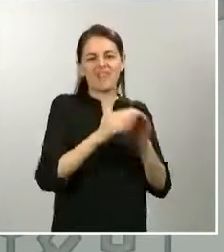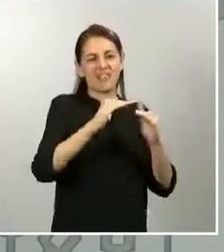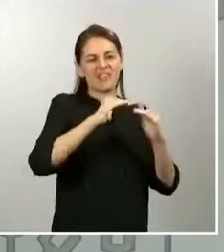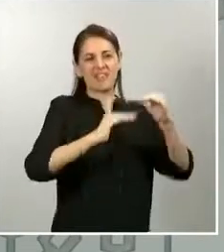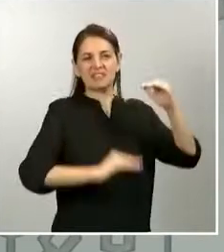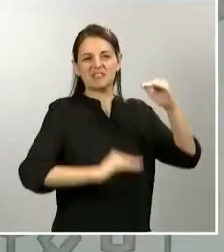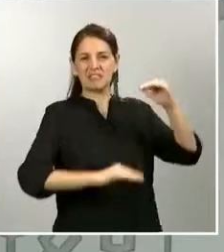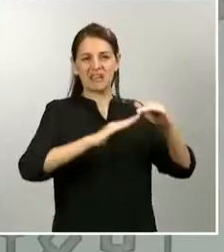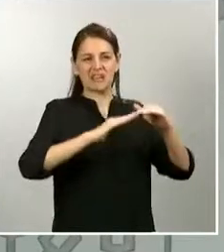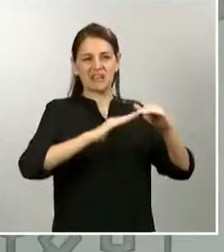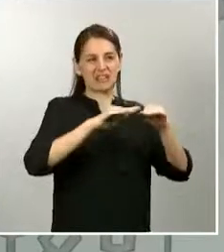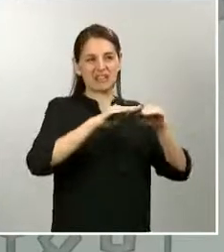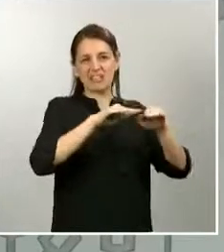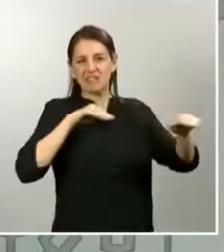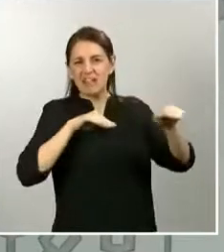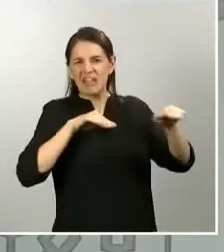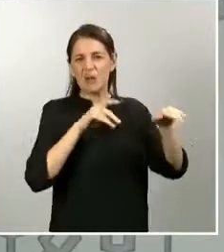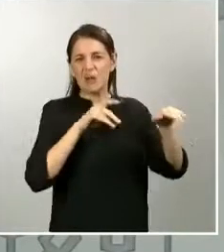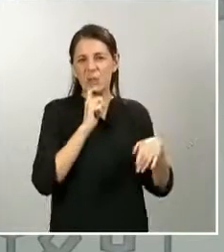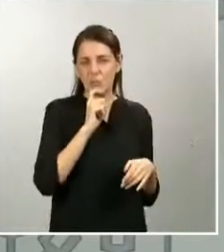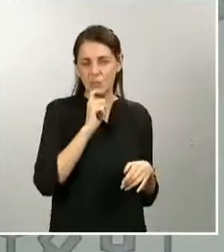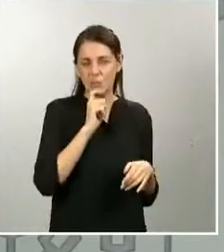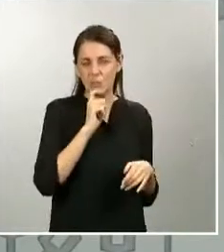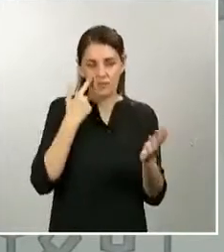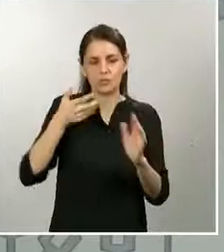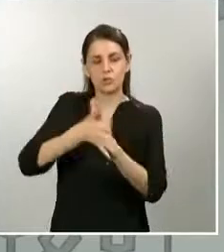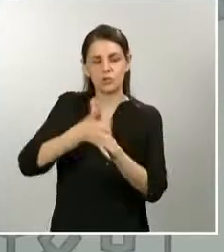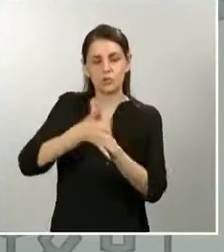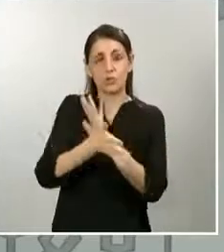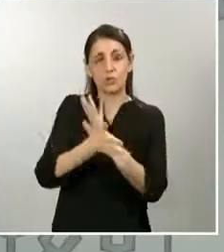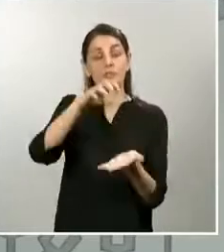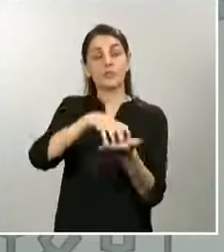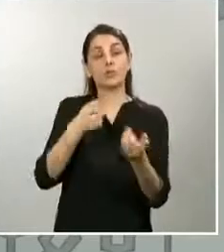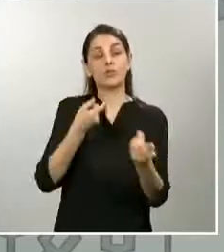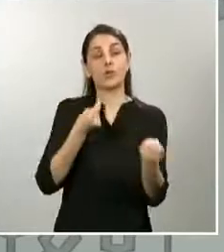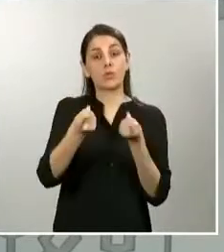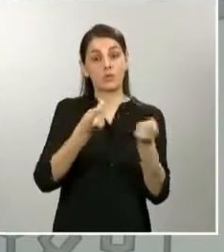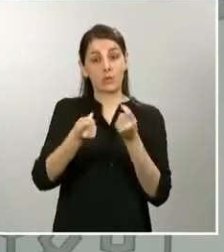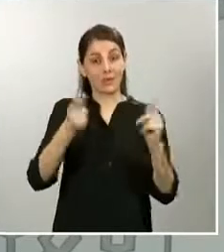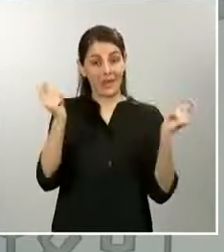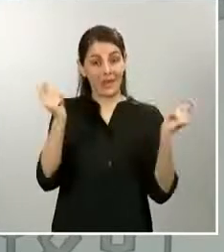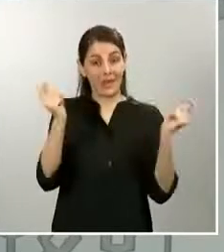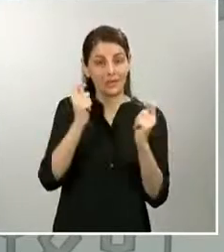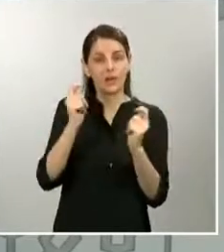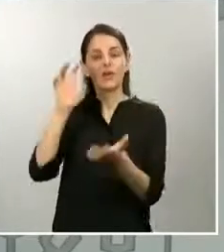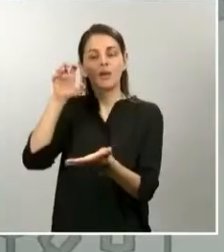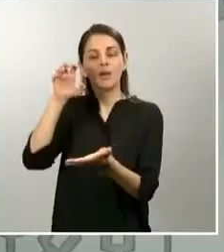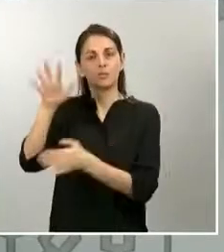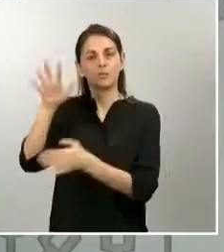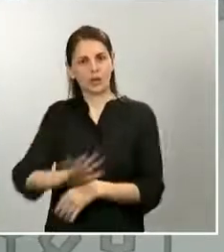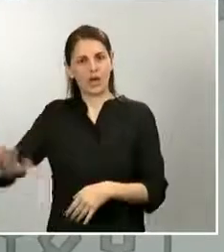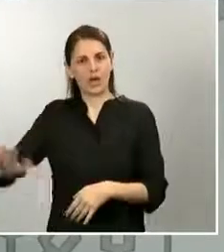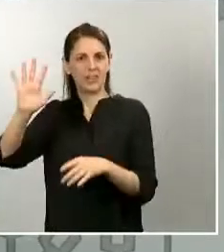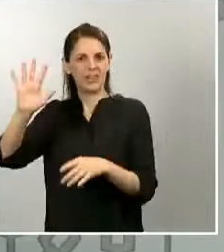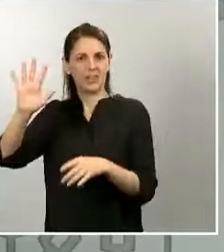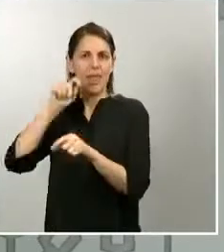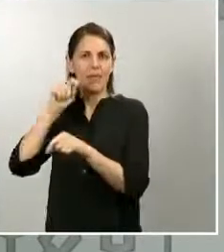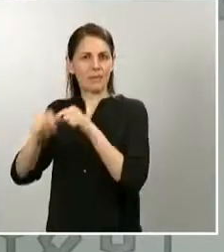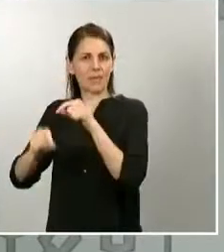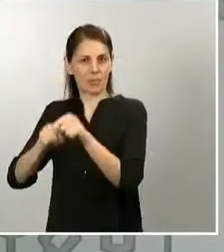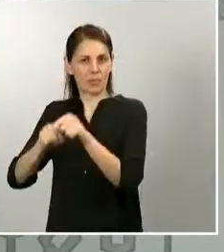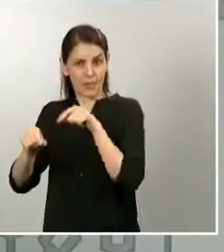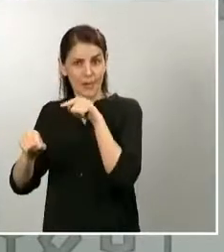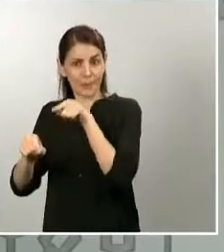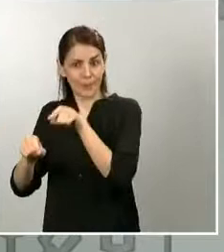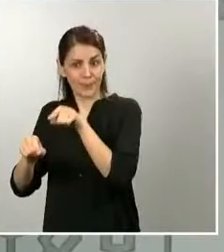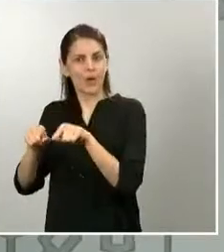tanto en el Centro de Coordinación de Alertas como en el Centro Nacional de Epidemiología, que es donde estamos recibiendo toda la información de